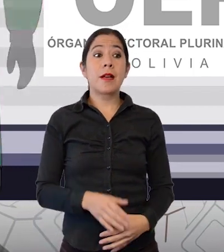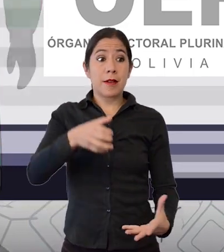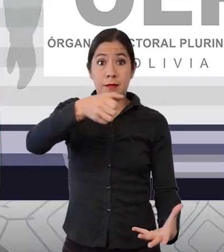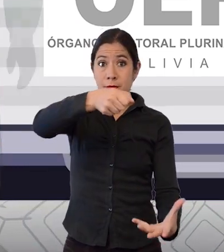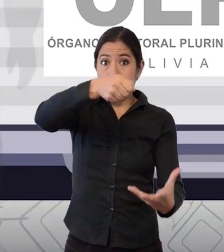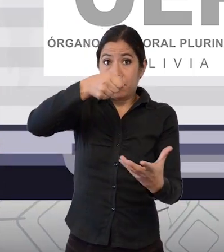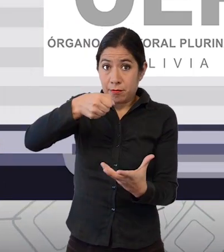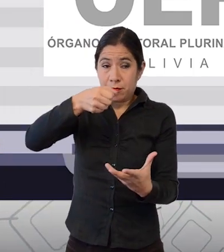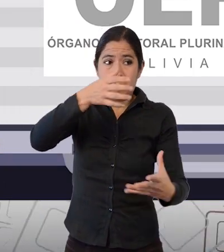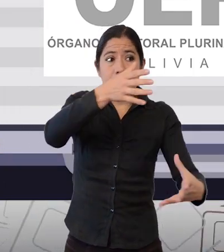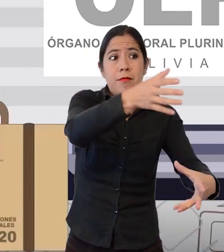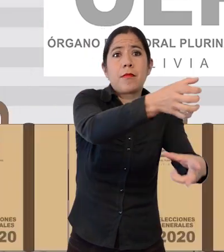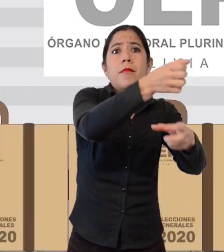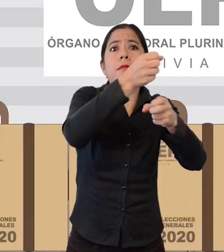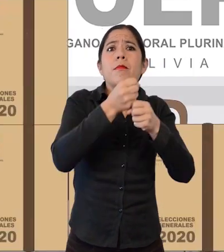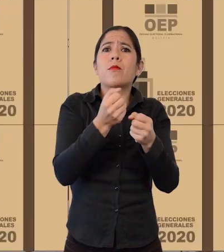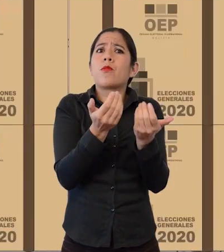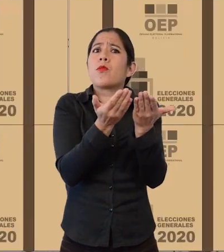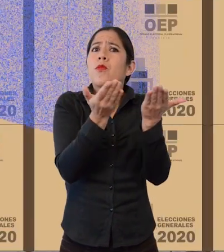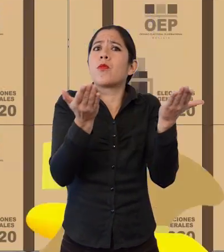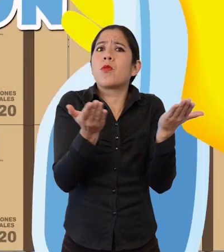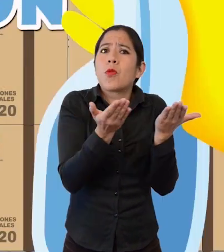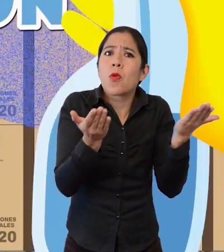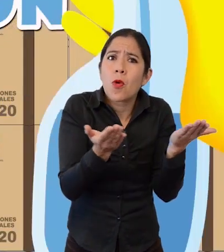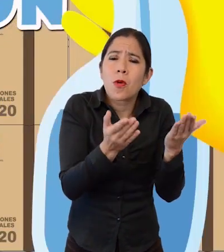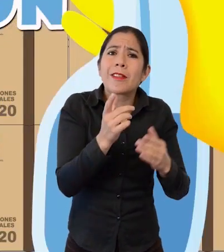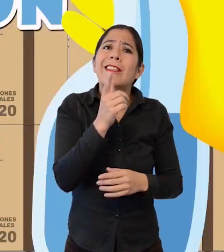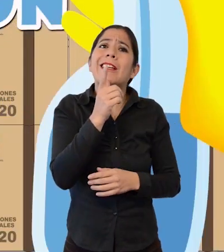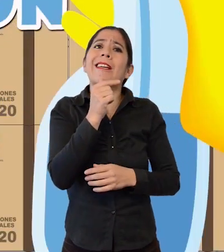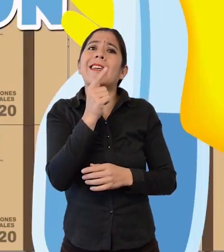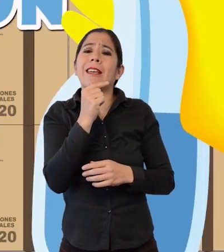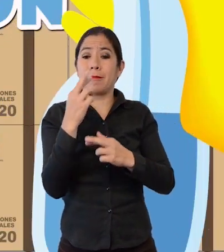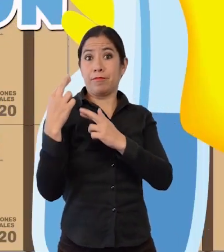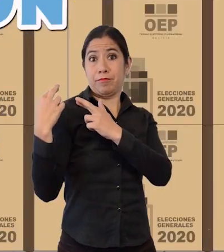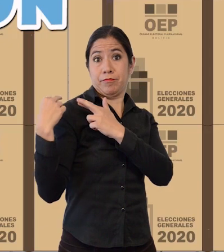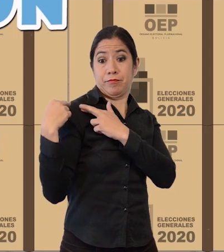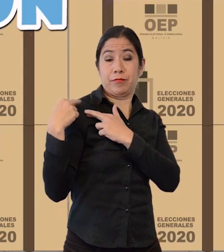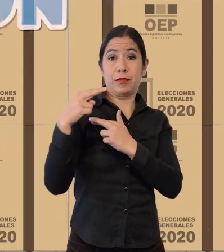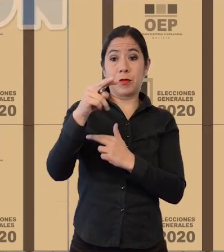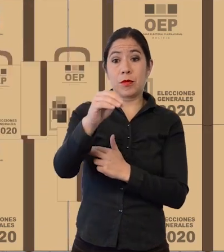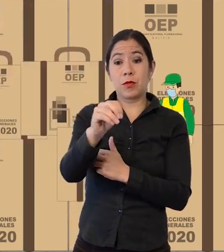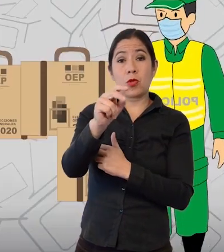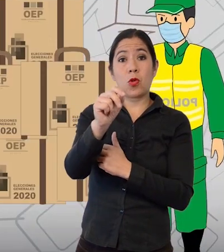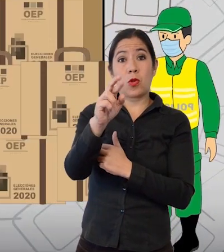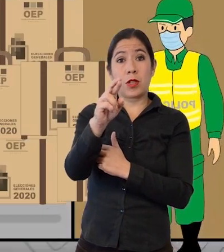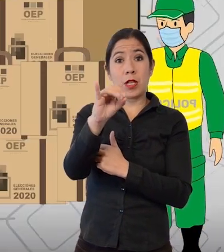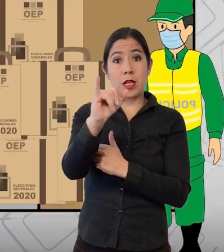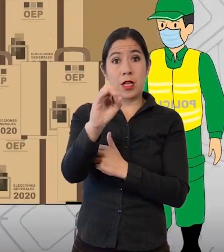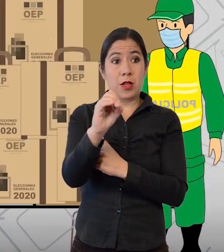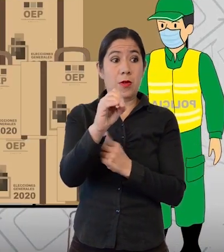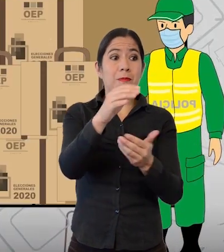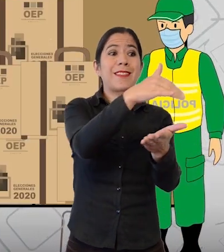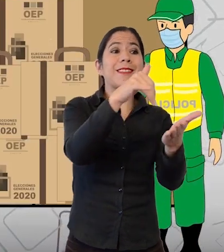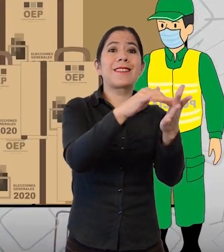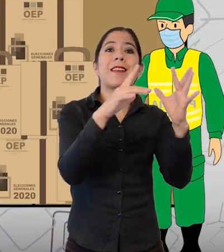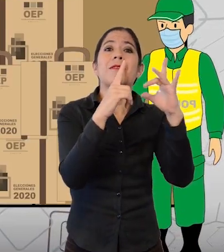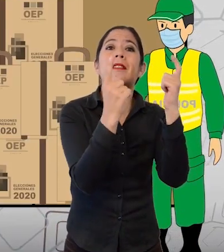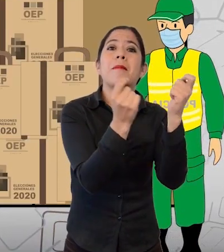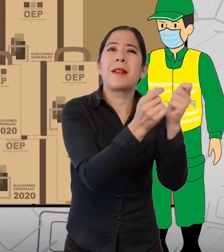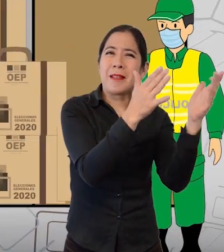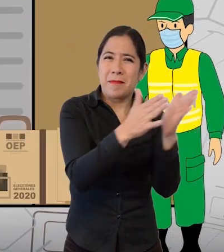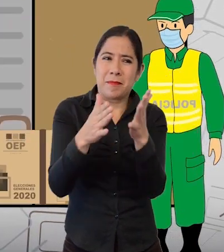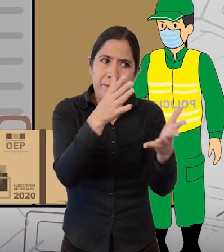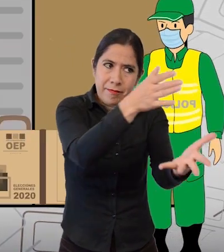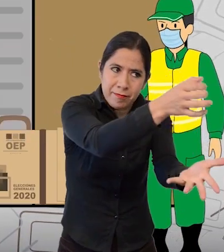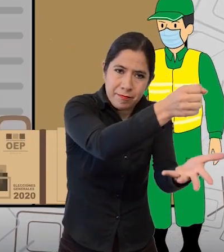Las maletas electorales serán recogidas por los notarios electorales del Centro Departamental Logístico.